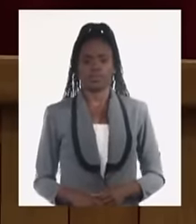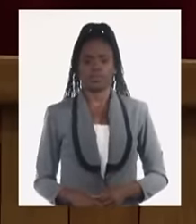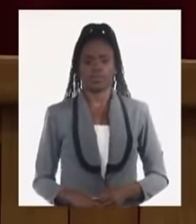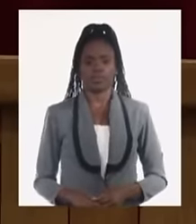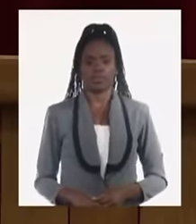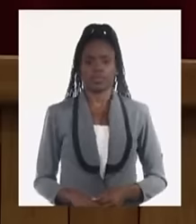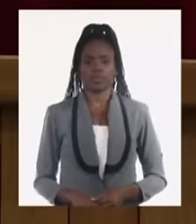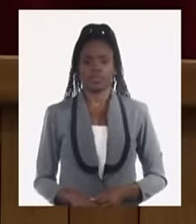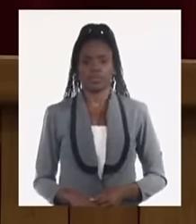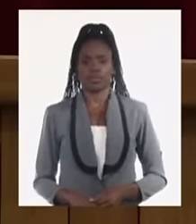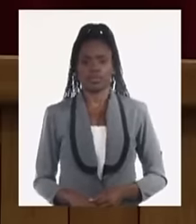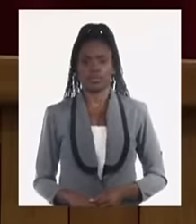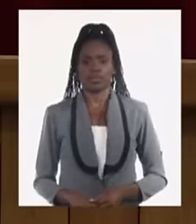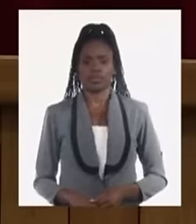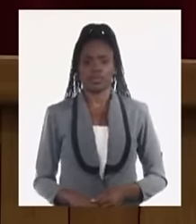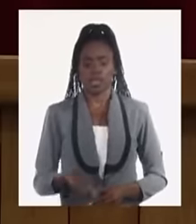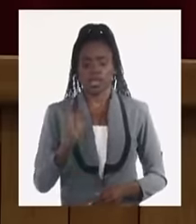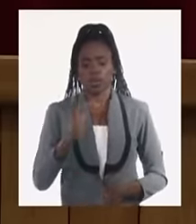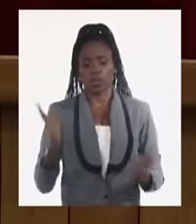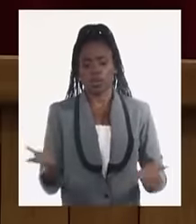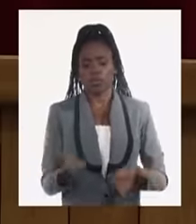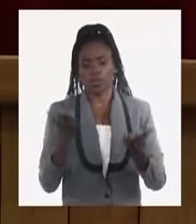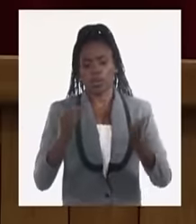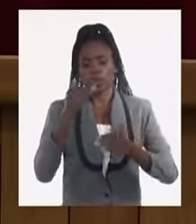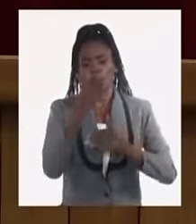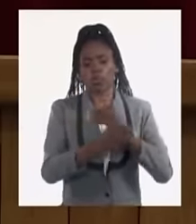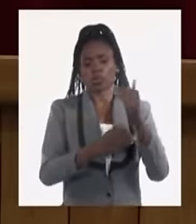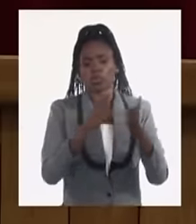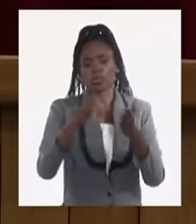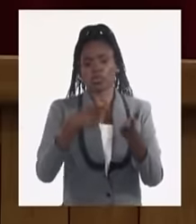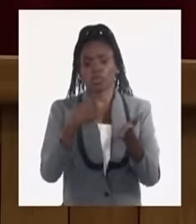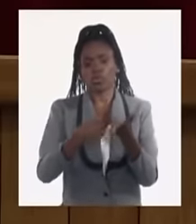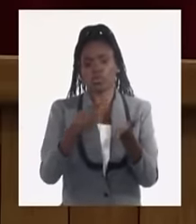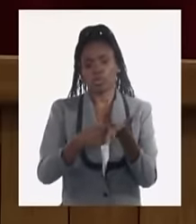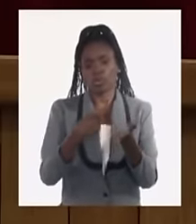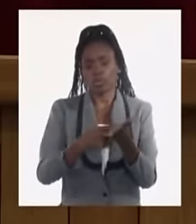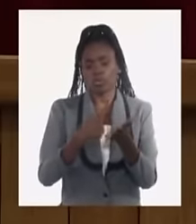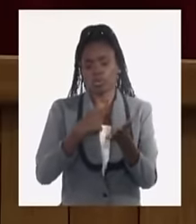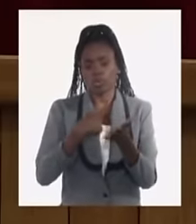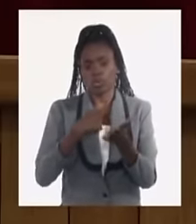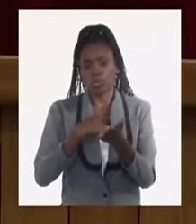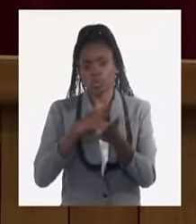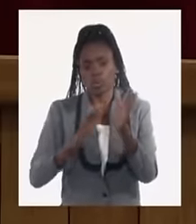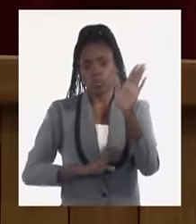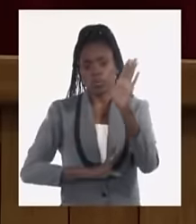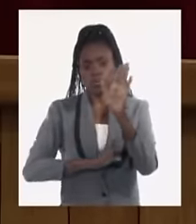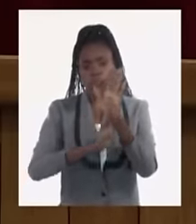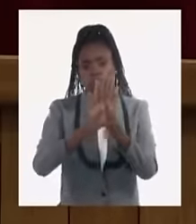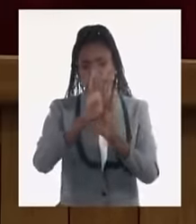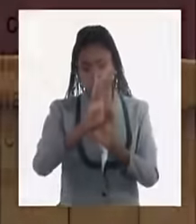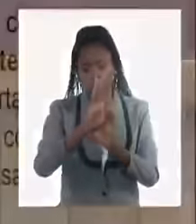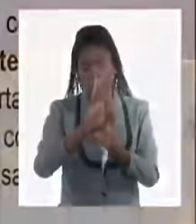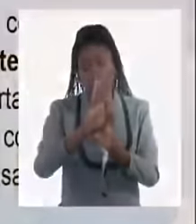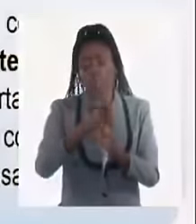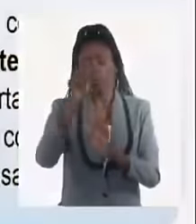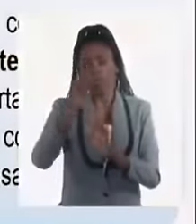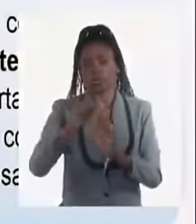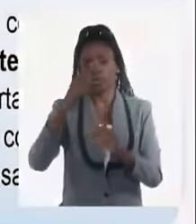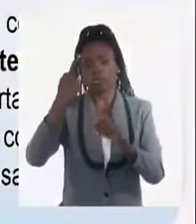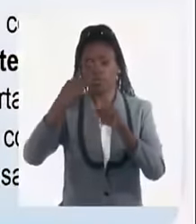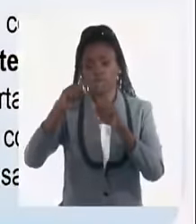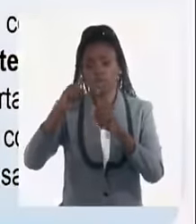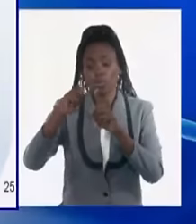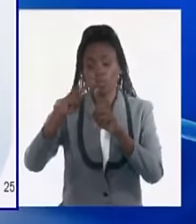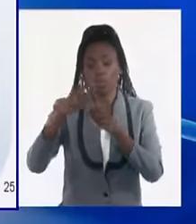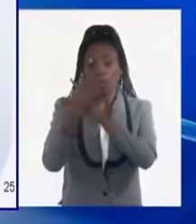También desarrollar procesos negociadores en los cuales hemos avanzado con proveedores tradicionales y otros nuevos